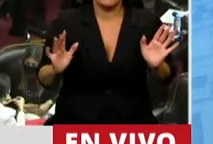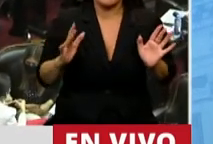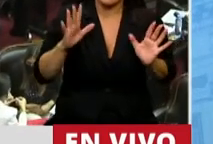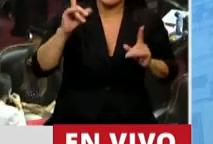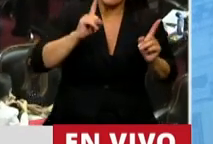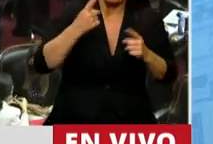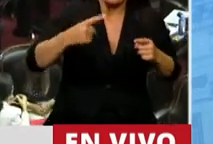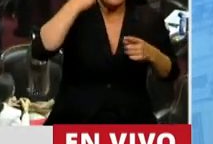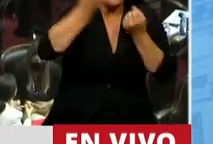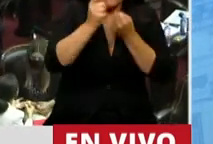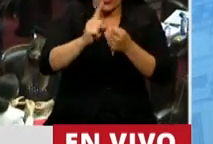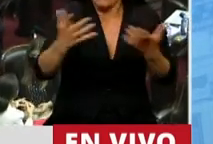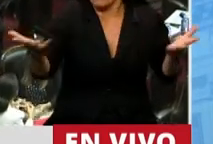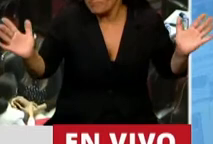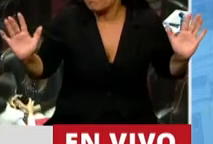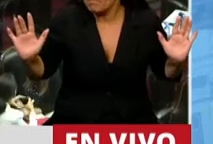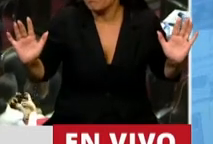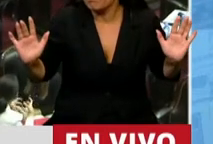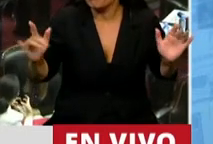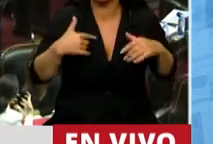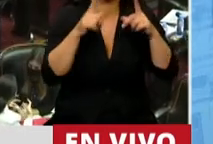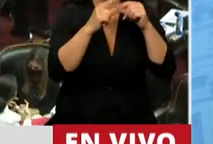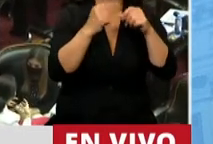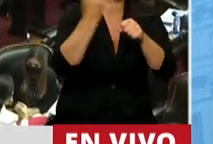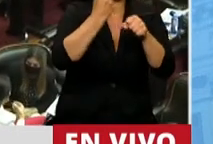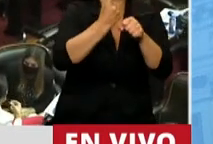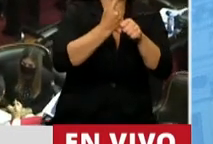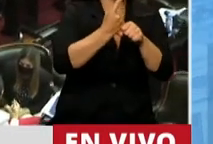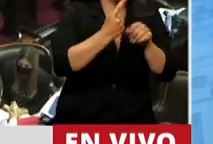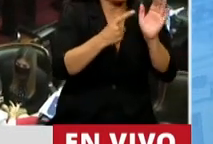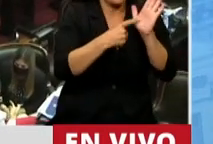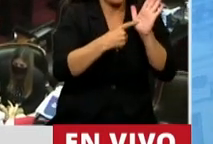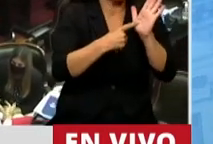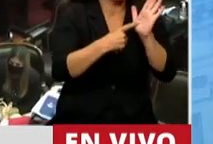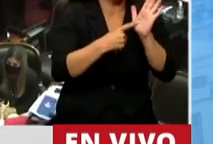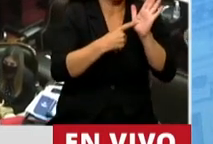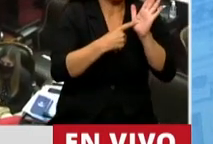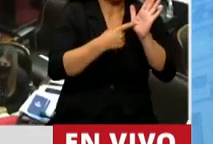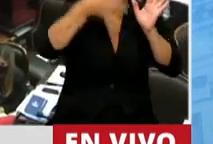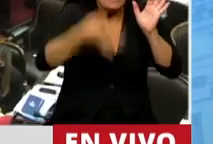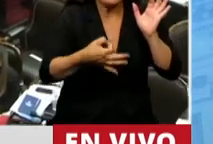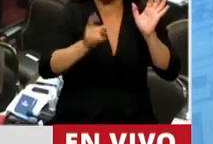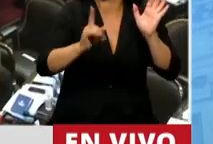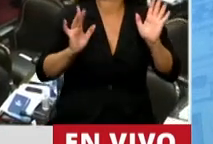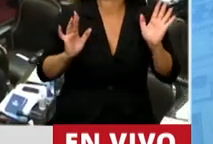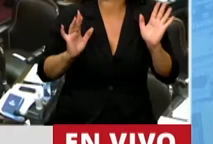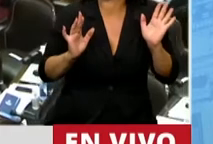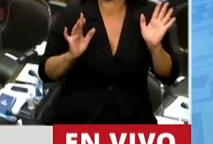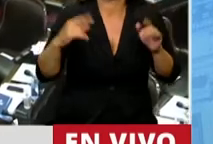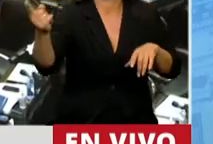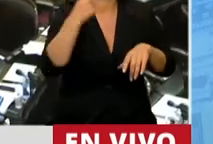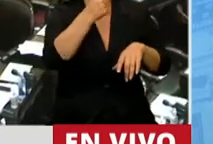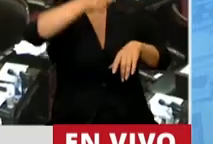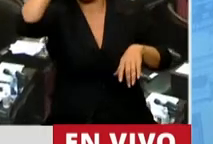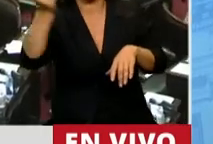diferencia? Sí. Para nosotros el artículo primero se queda a mitad de camino para hacer el hito que